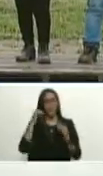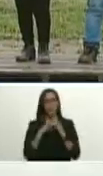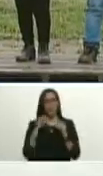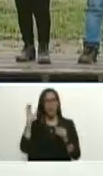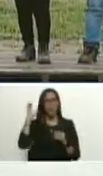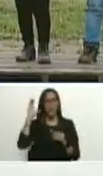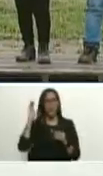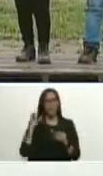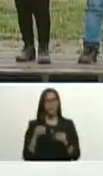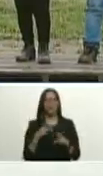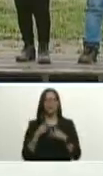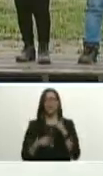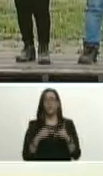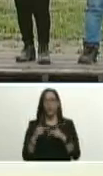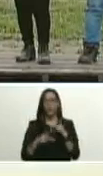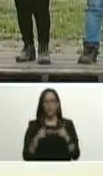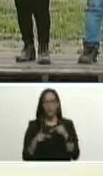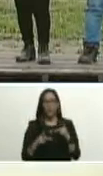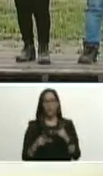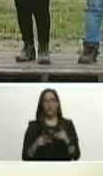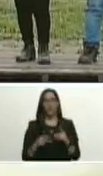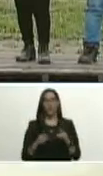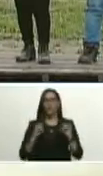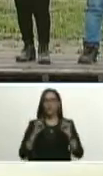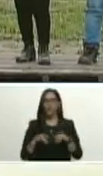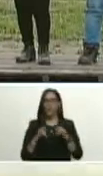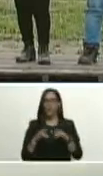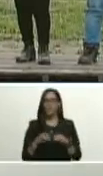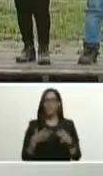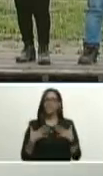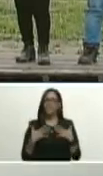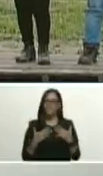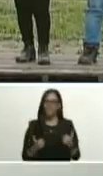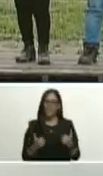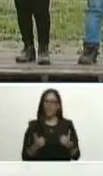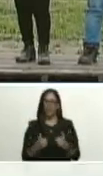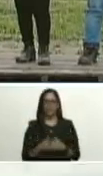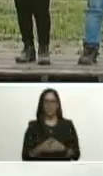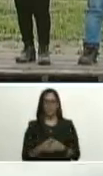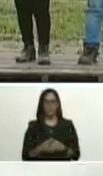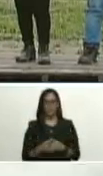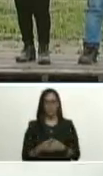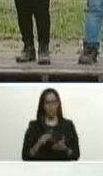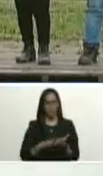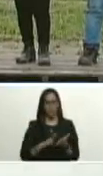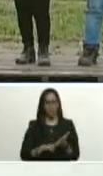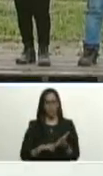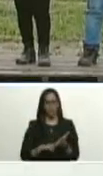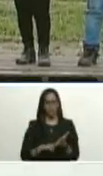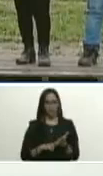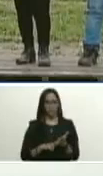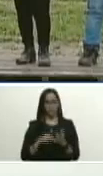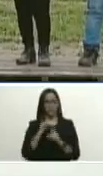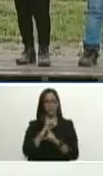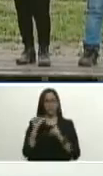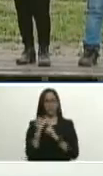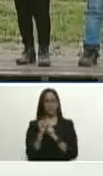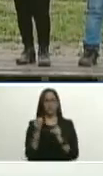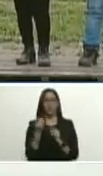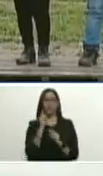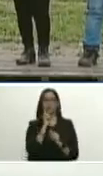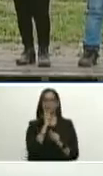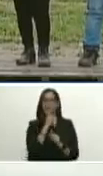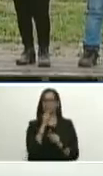que se produzca con semilla sana ¿verdad? ecológica ¿cómo la llamarías tú